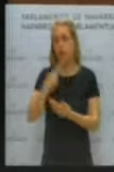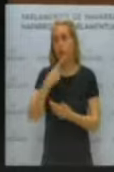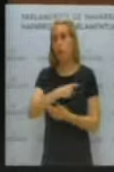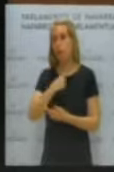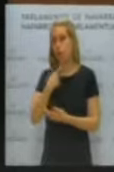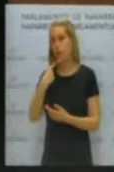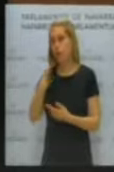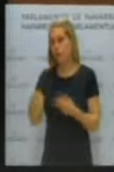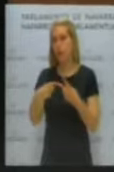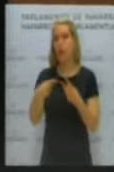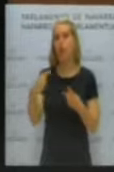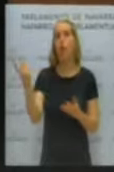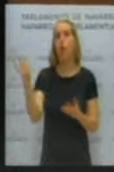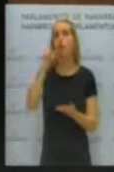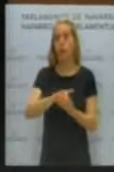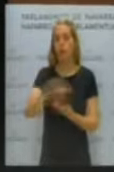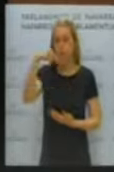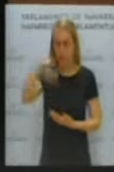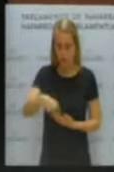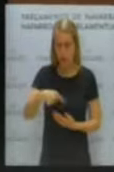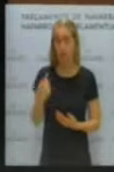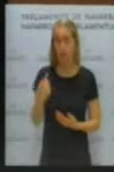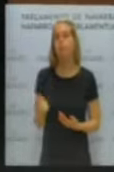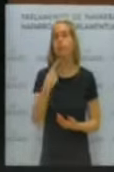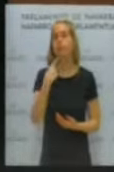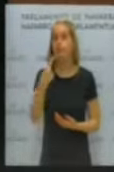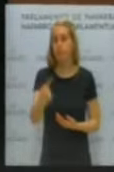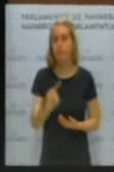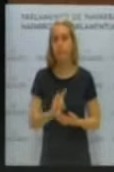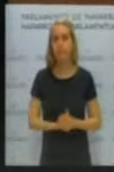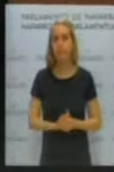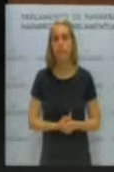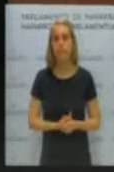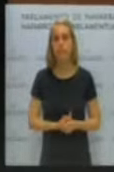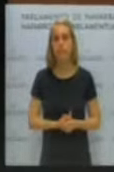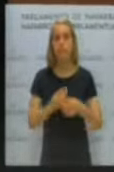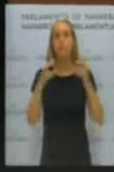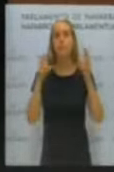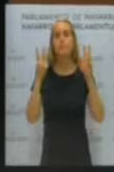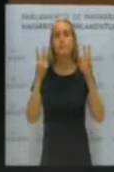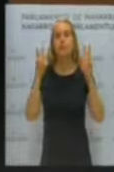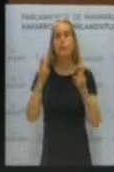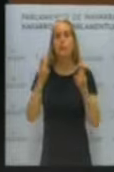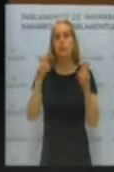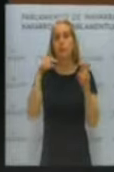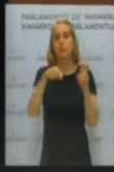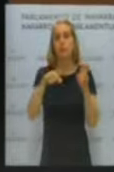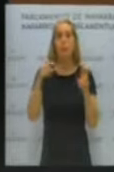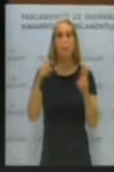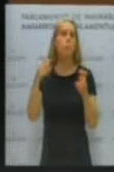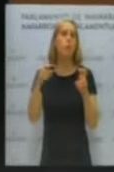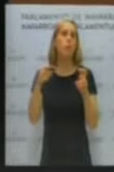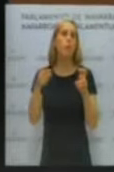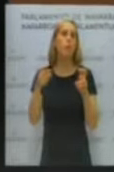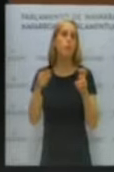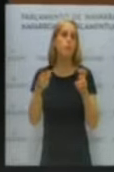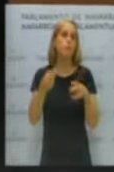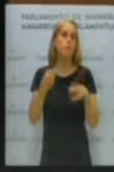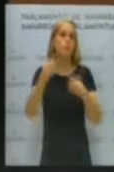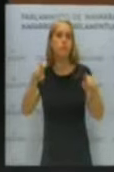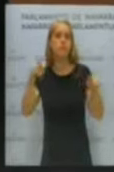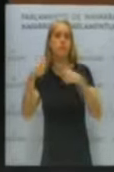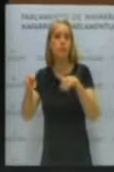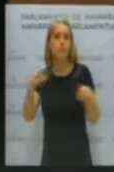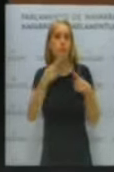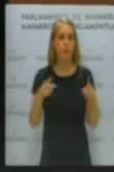y lo volvimos a advertir hoy en pleno, incurre nuevamente en una postura claramente arbitraria, puesto que ¿a quién se